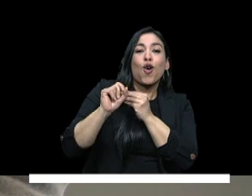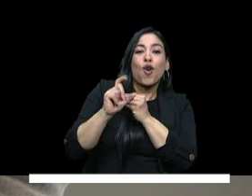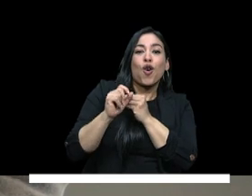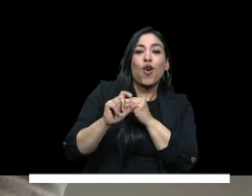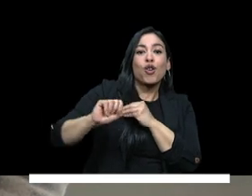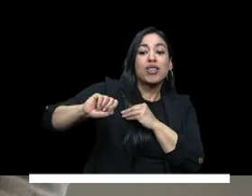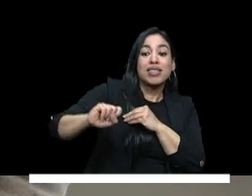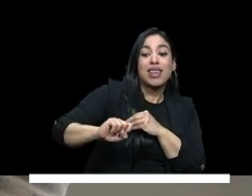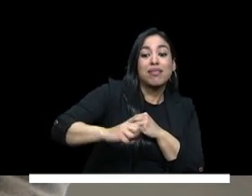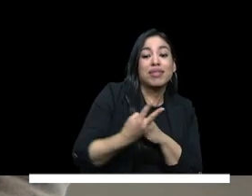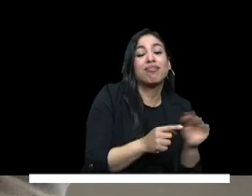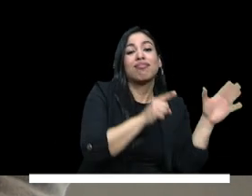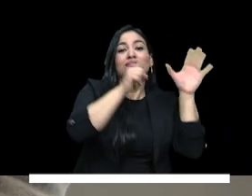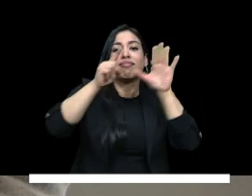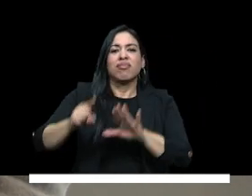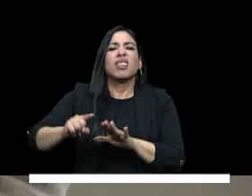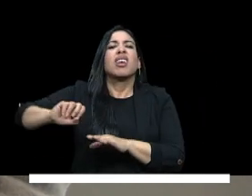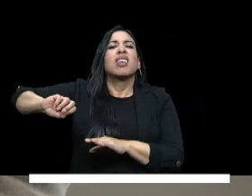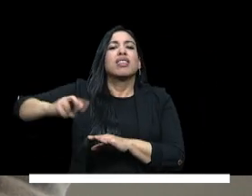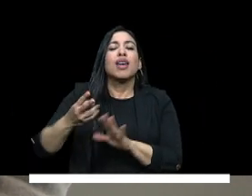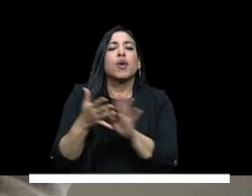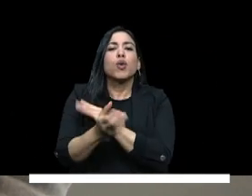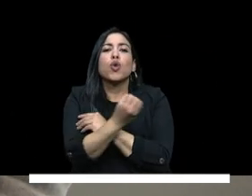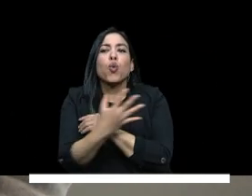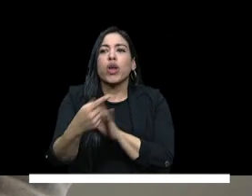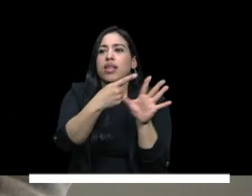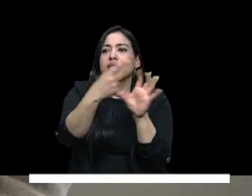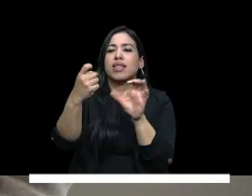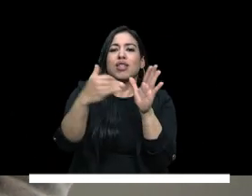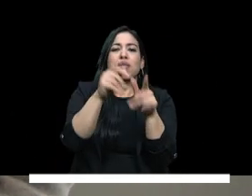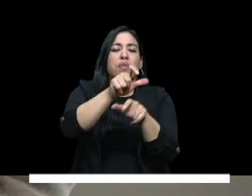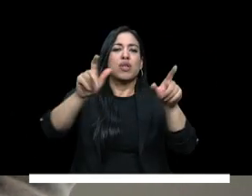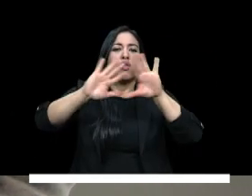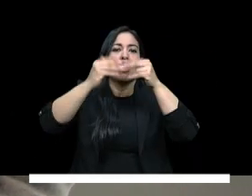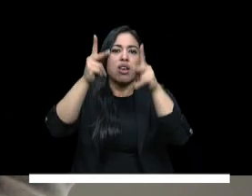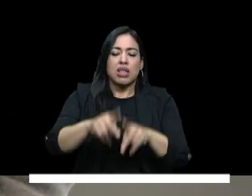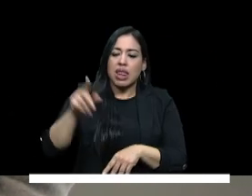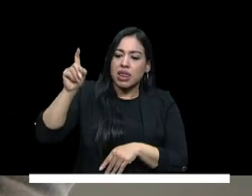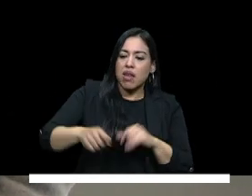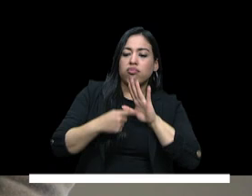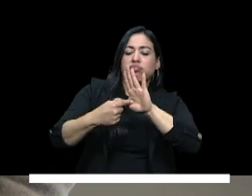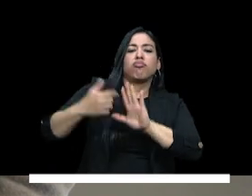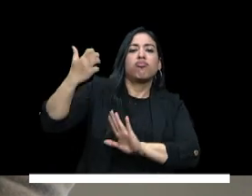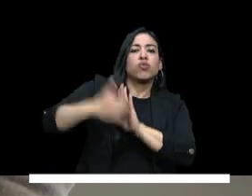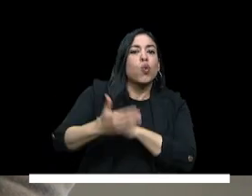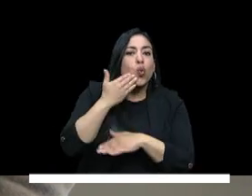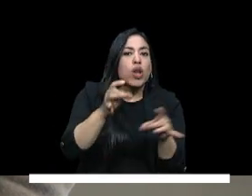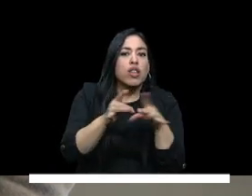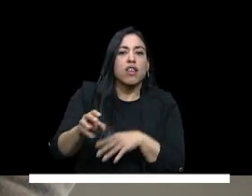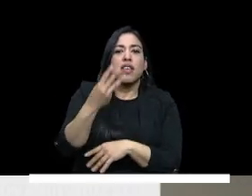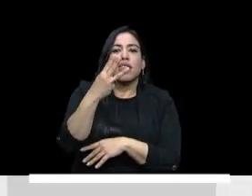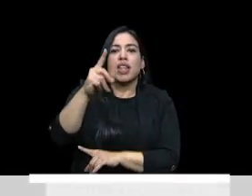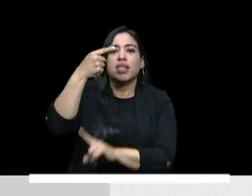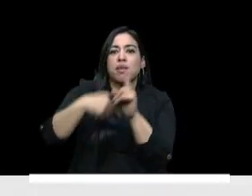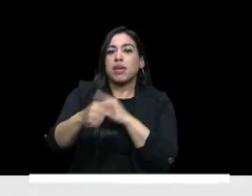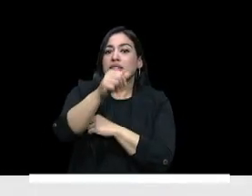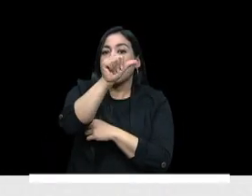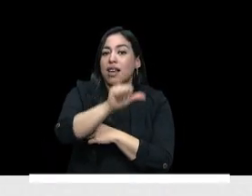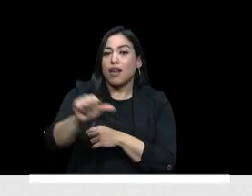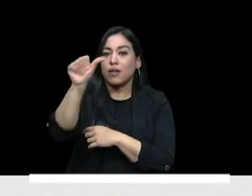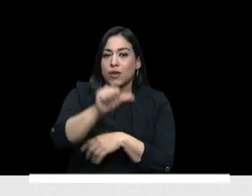calendario A donde debemos cumplirle a cerca de 600 mil estudiantes que deben presentarla el próximo 13 de agosto